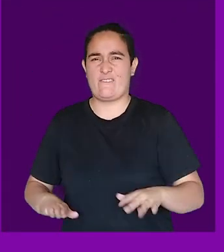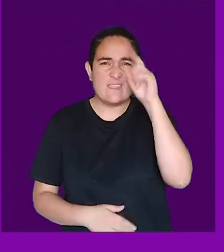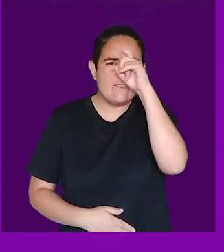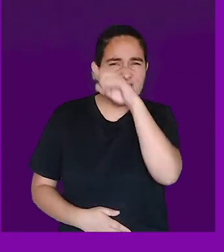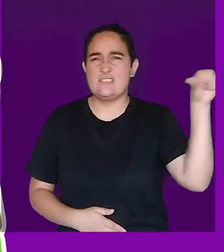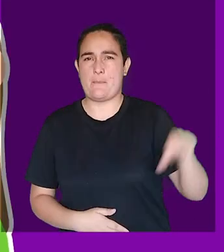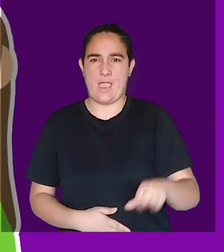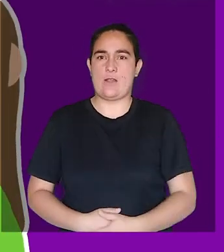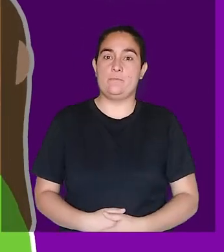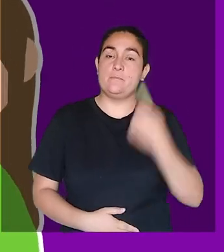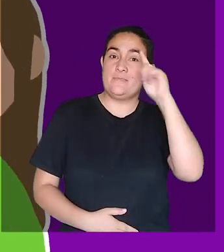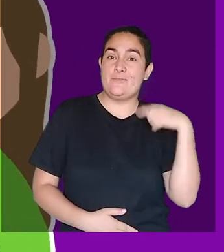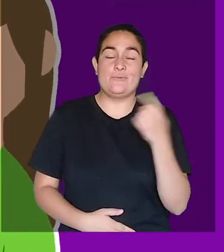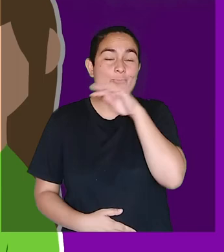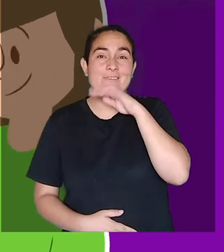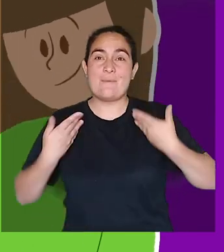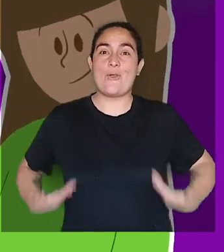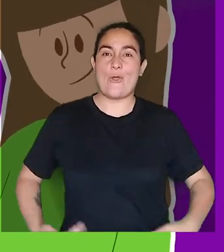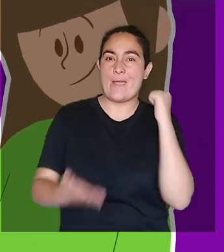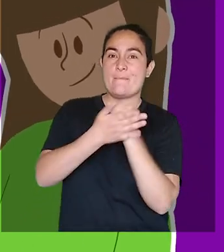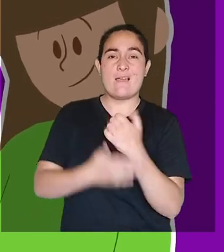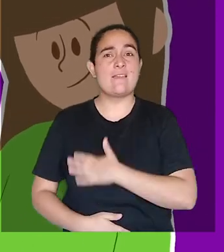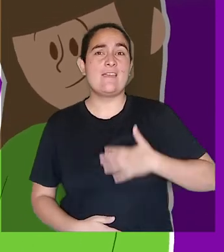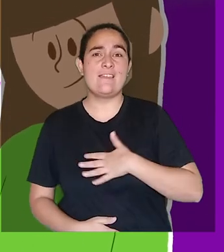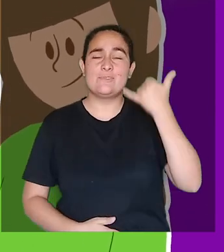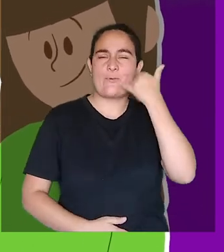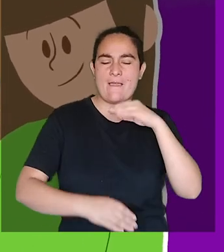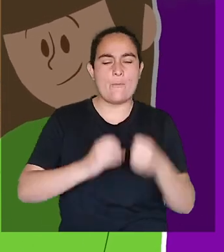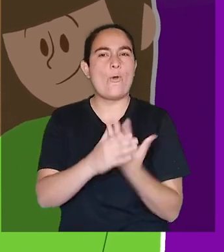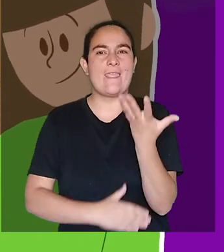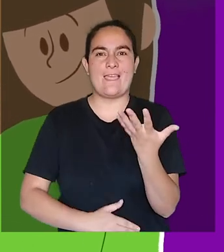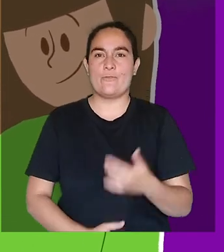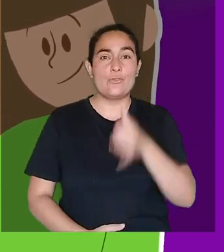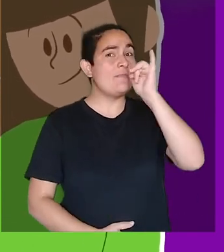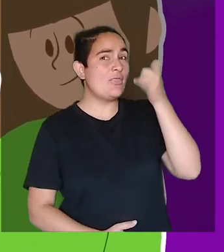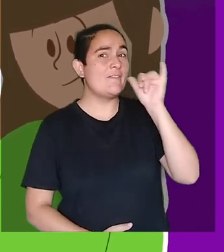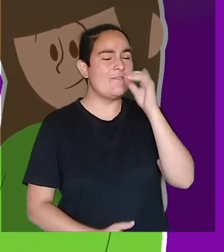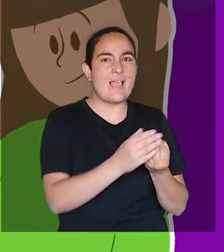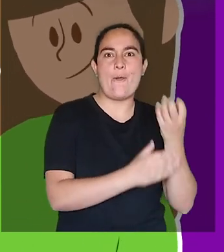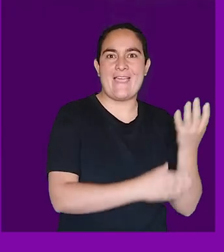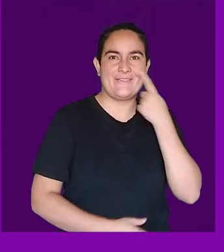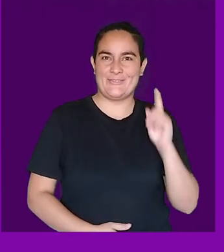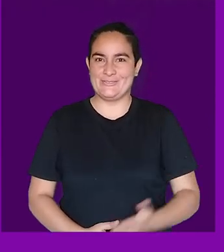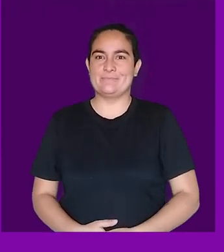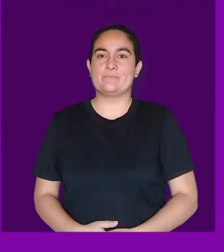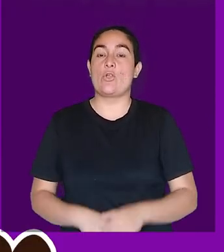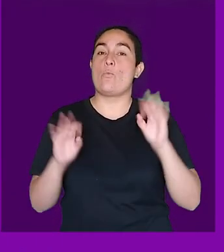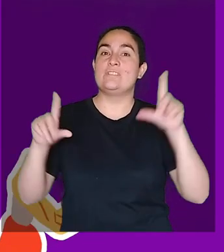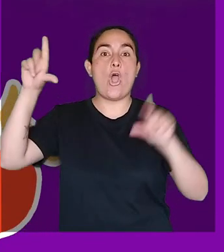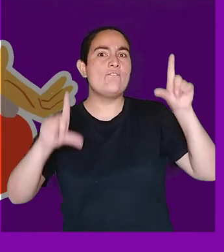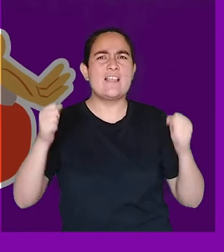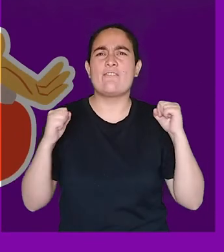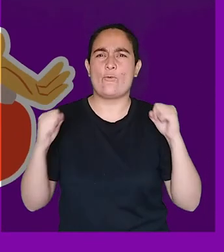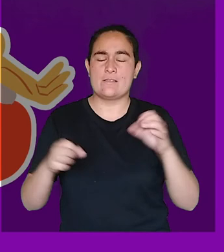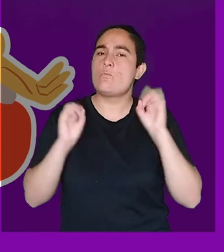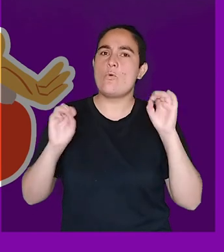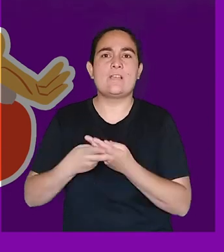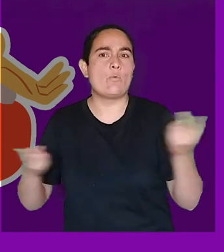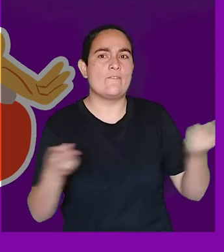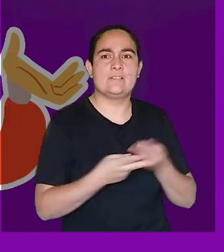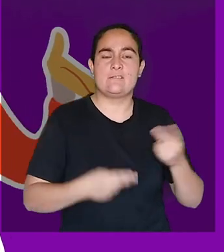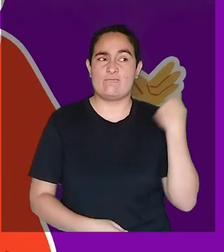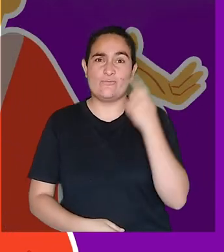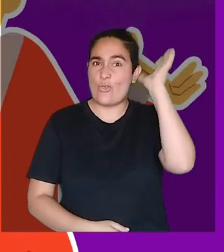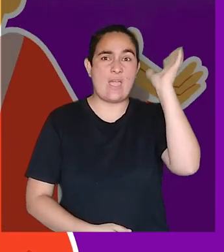revisando el último modelo de celular que salió y tomando una bebida de fantasía. ¿Será que la forma de transmitir el mensaje ha sido tan